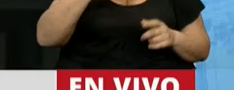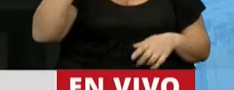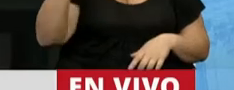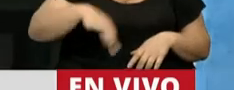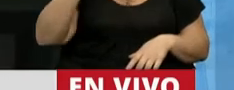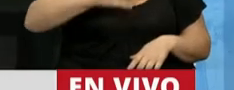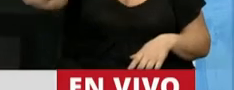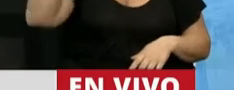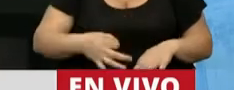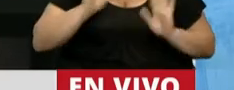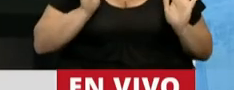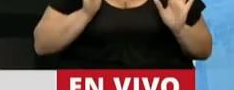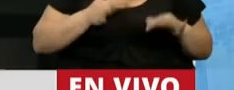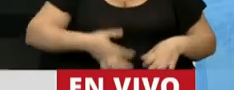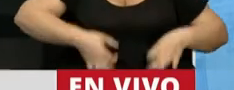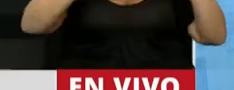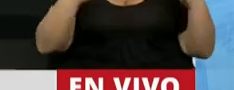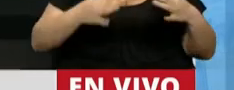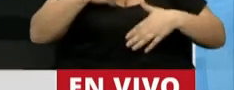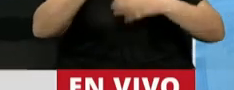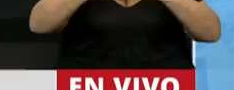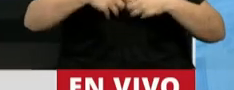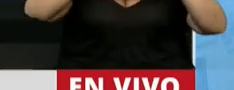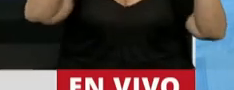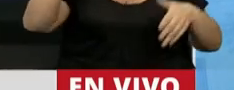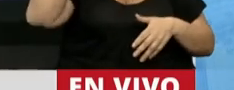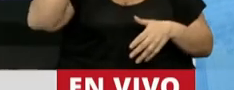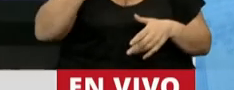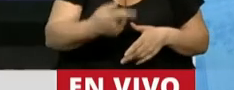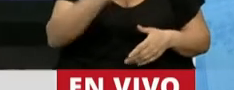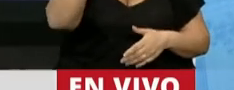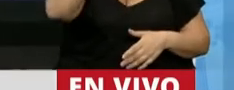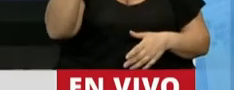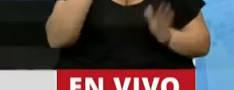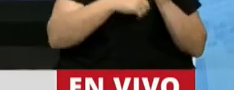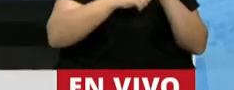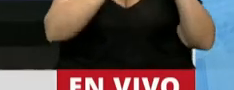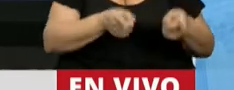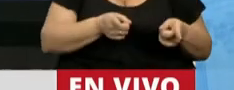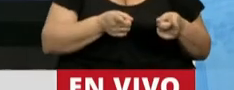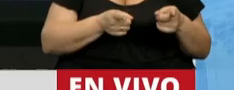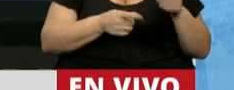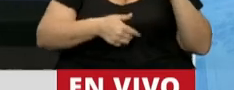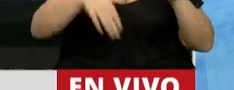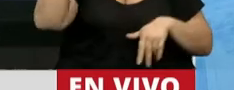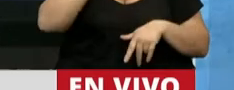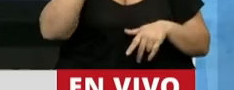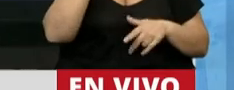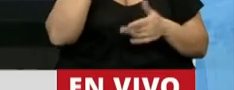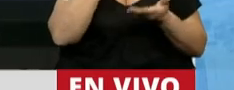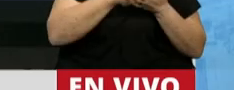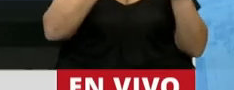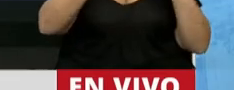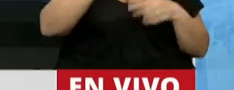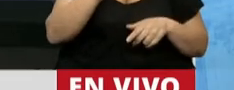obliga a cumplirla, garantizando el pleno funcionamiento de este Congreso como marca la Constitución y el reglamento. La mayoría no es una patente de